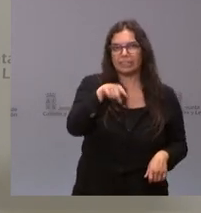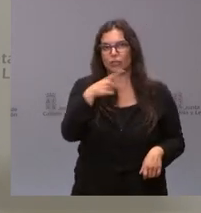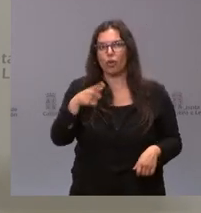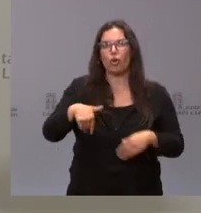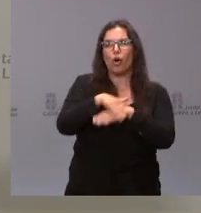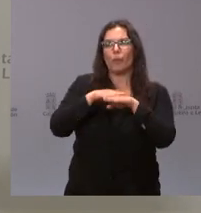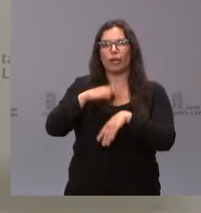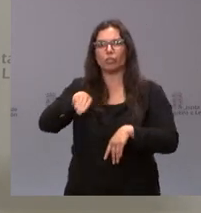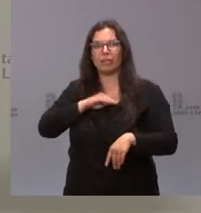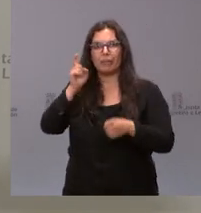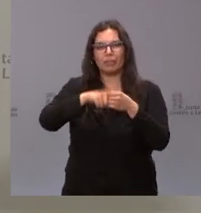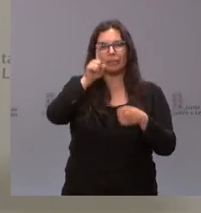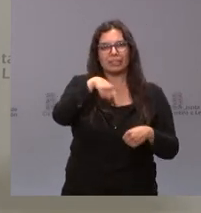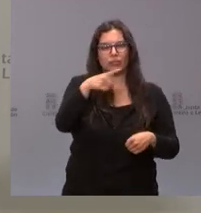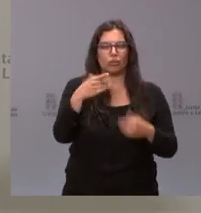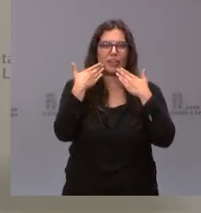quiénes van a estar allí. Gracias.